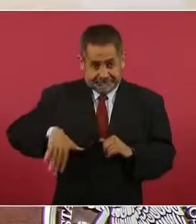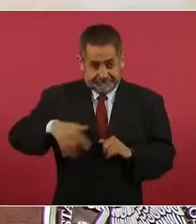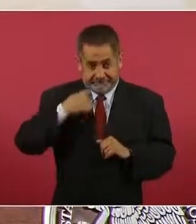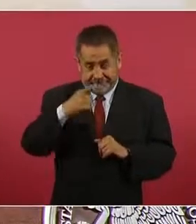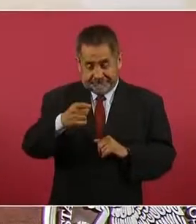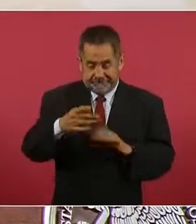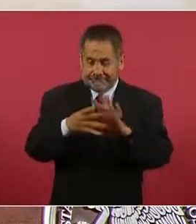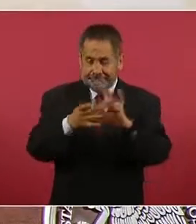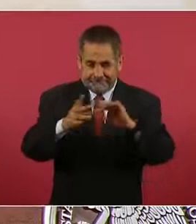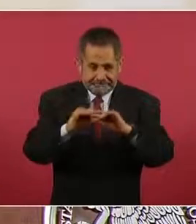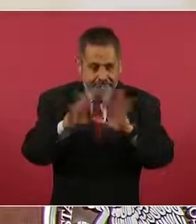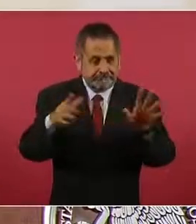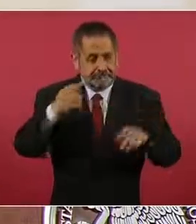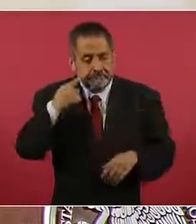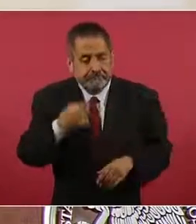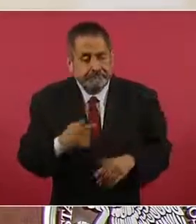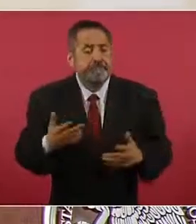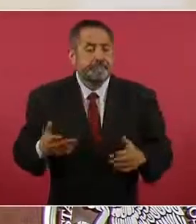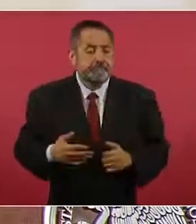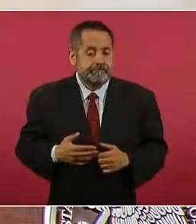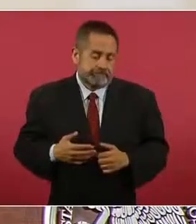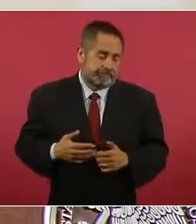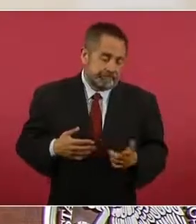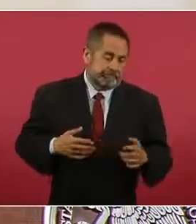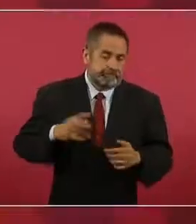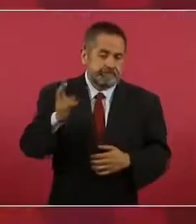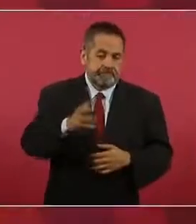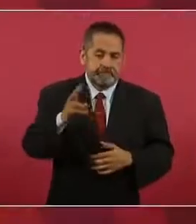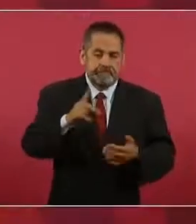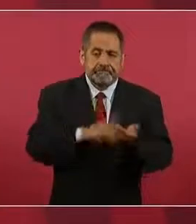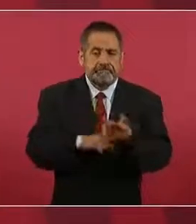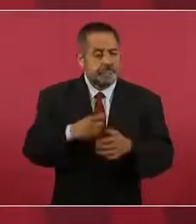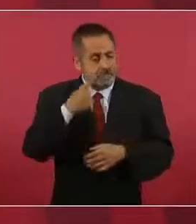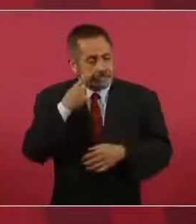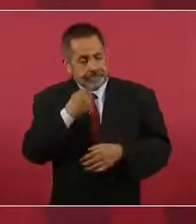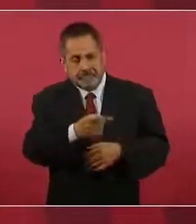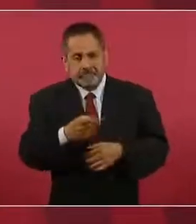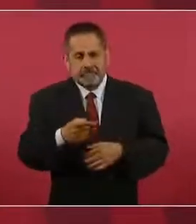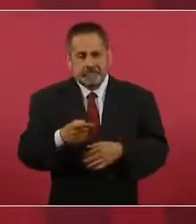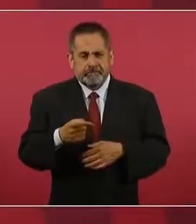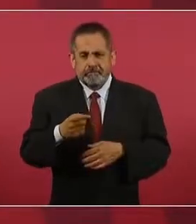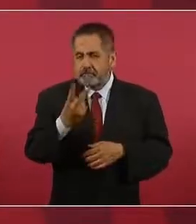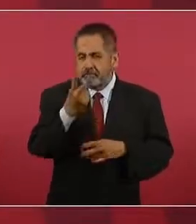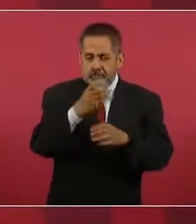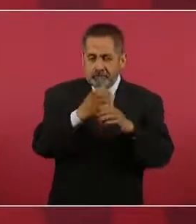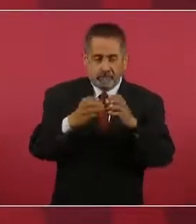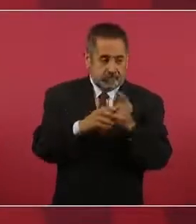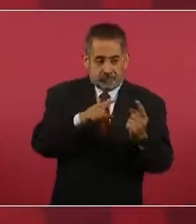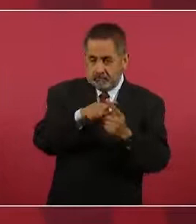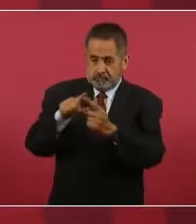porque sí ha habido un aumento en los dos casos,